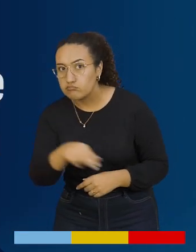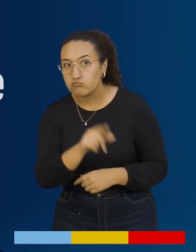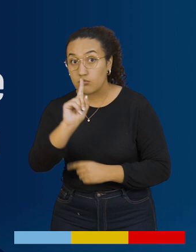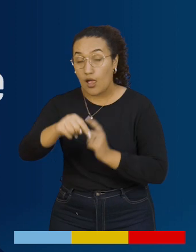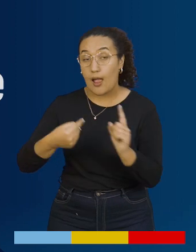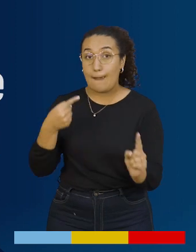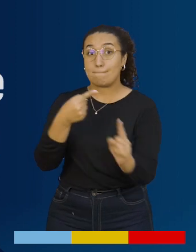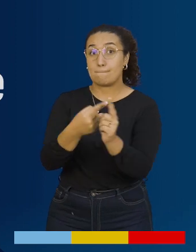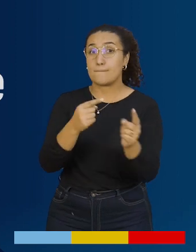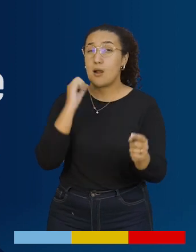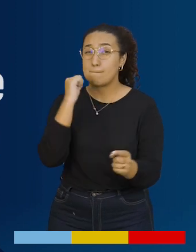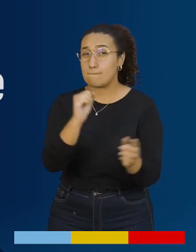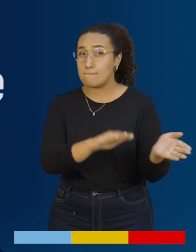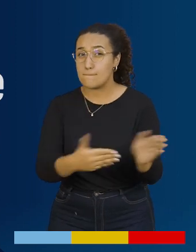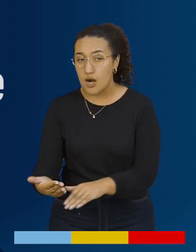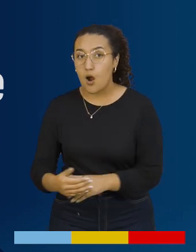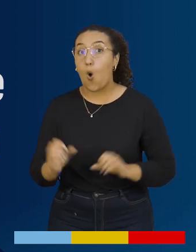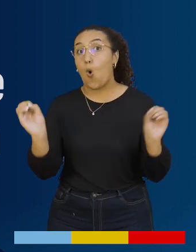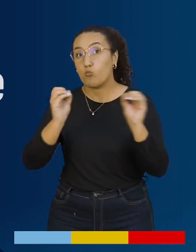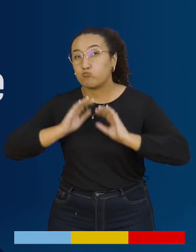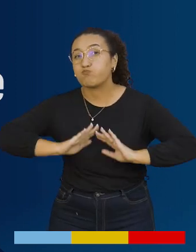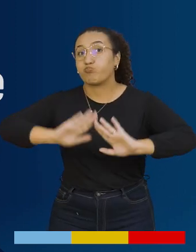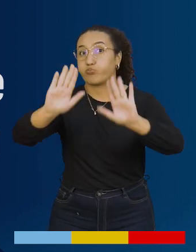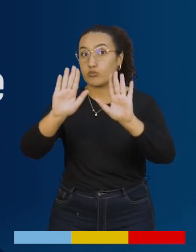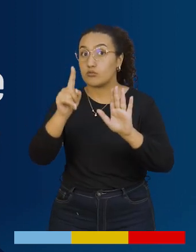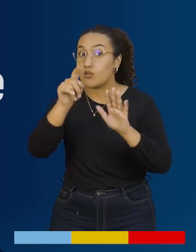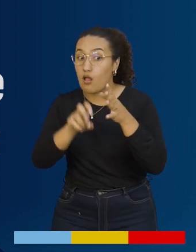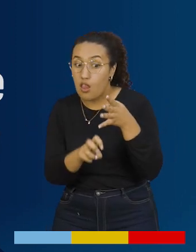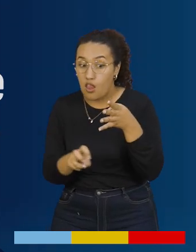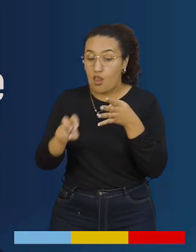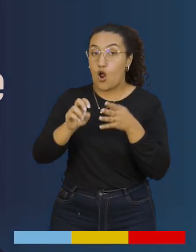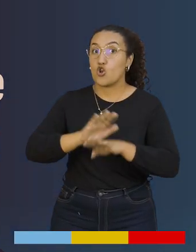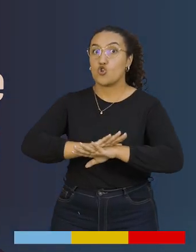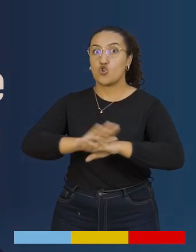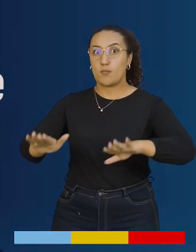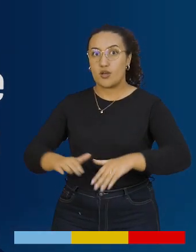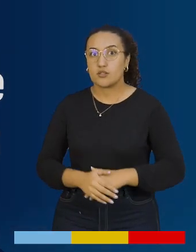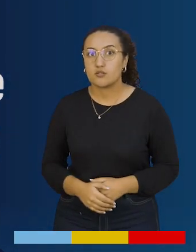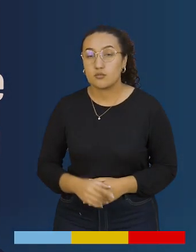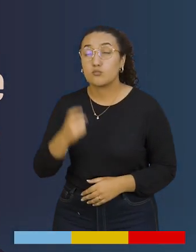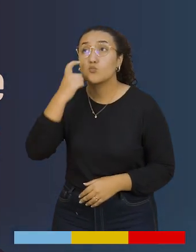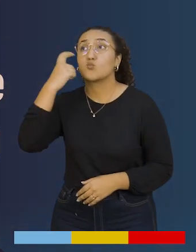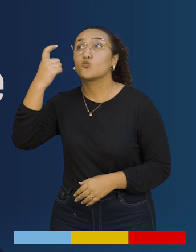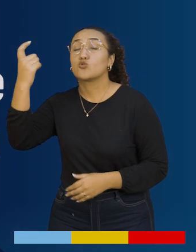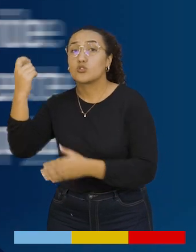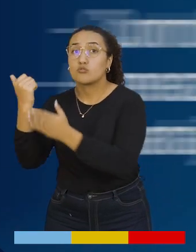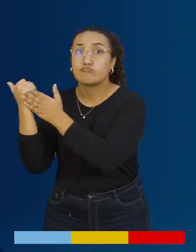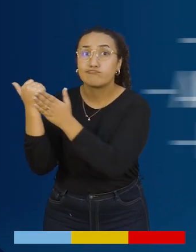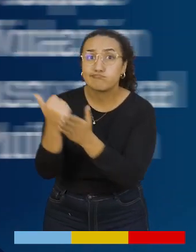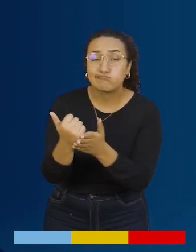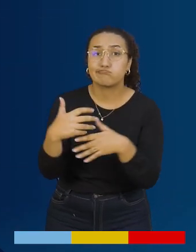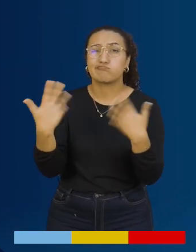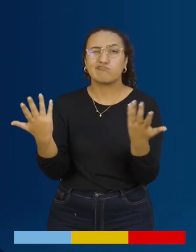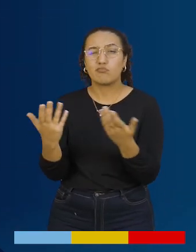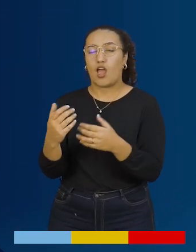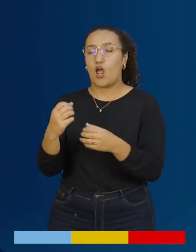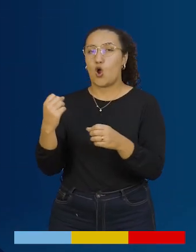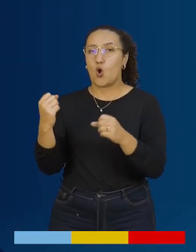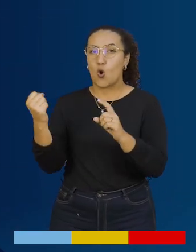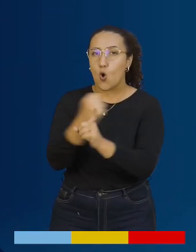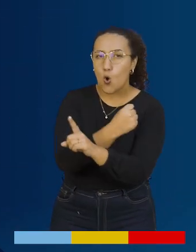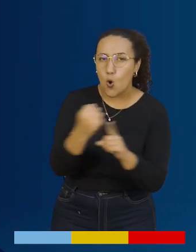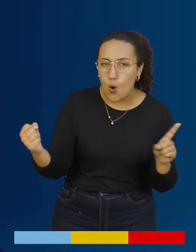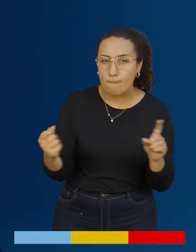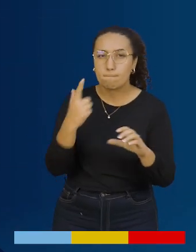o prohíbe. Si te amenaza de muerte, te chantajea o te empuja, no lo dejes avanzar. Busca ayuda si hay